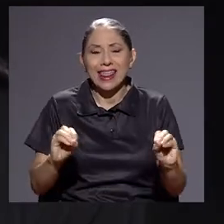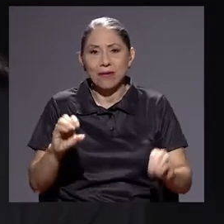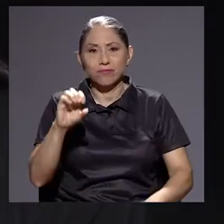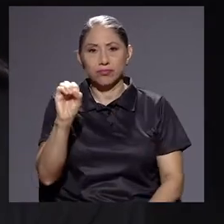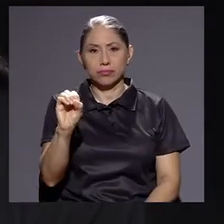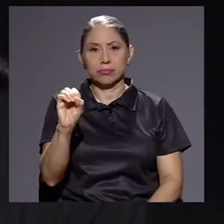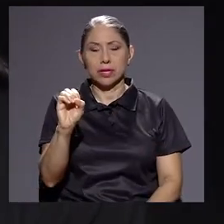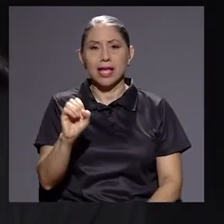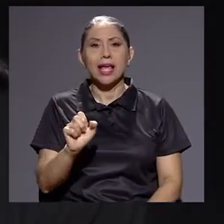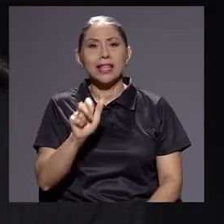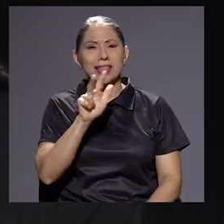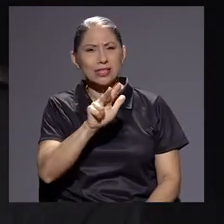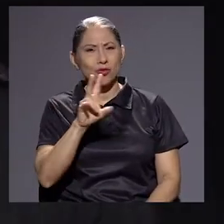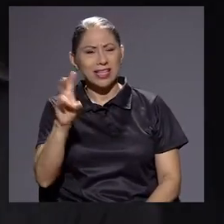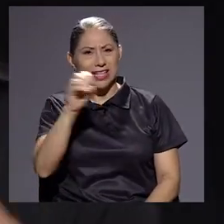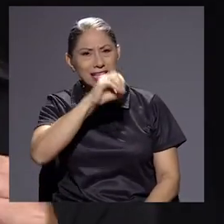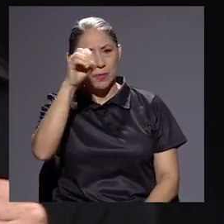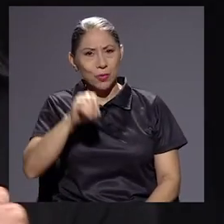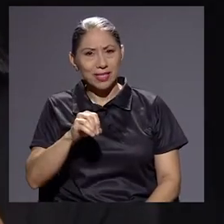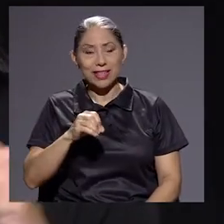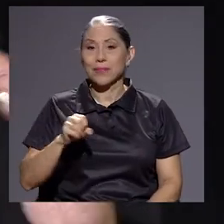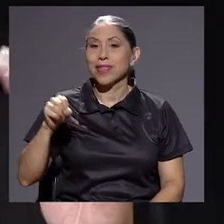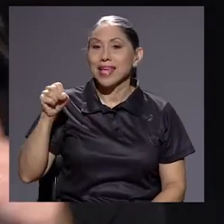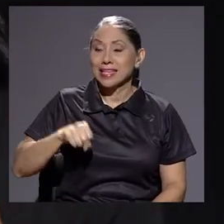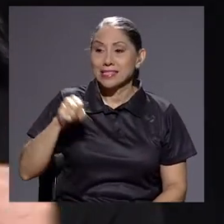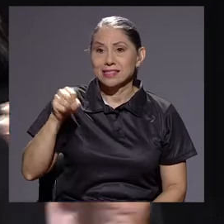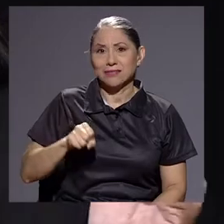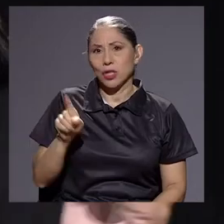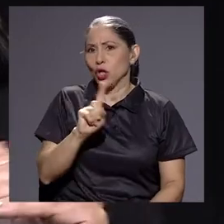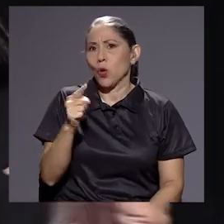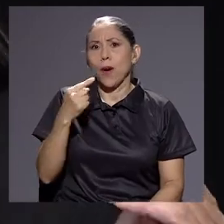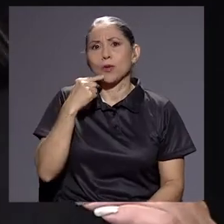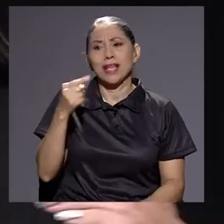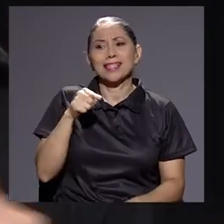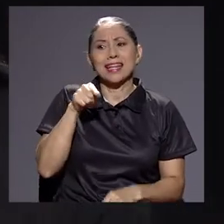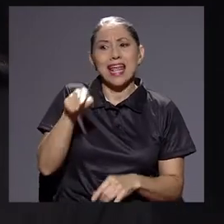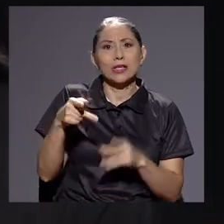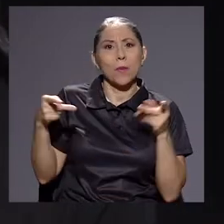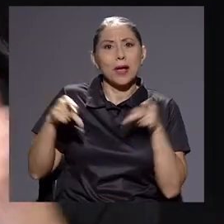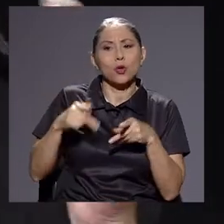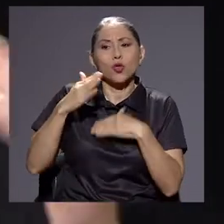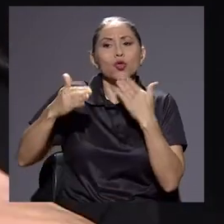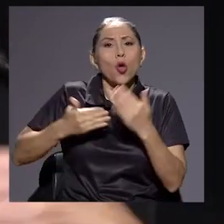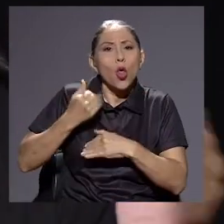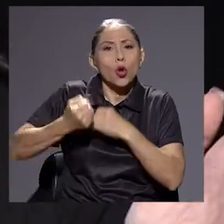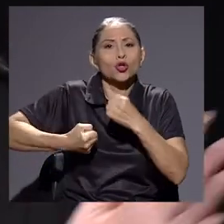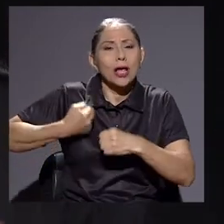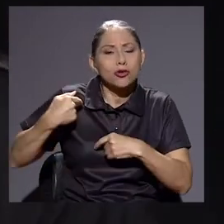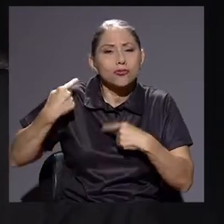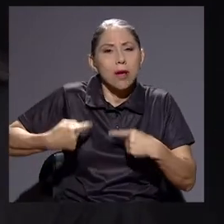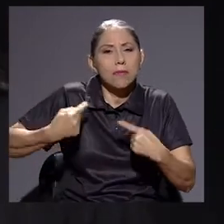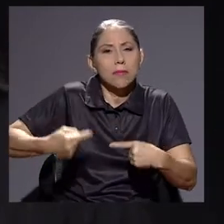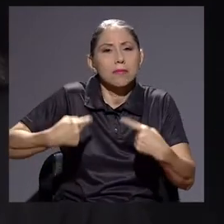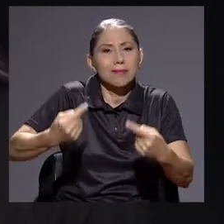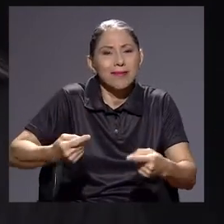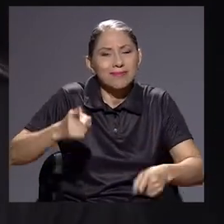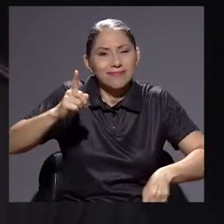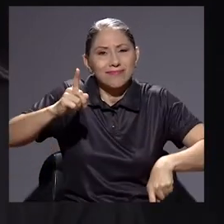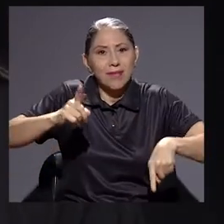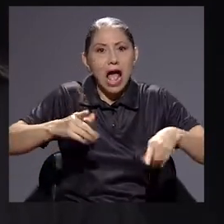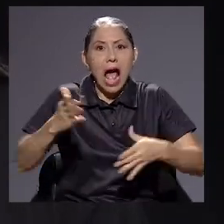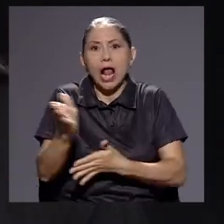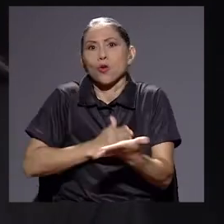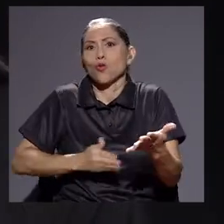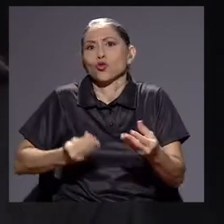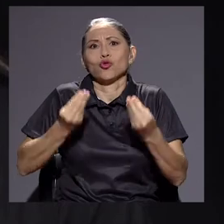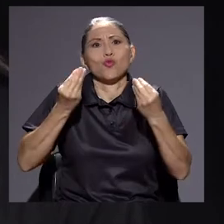exactamente. Es un 37%. Han no vamos a decir que ha sido, ¿verdad?, todos los años. Así es. Sino que ha sido, algunos son muchísimos